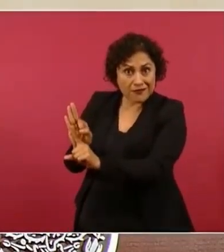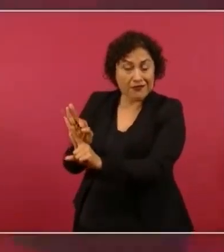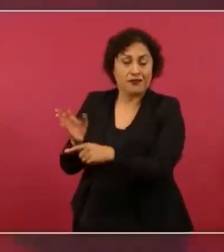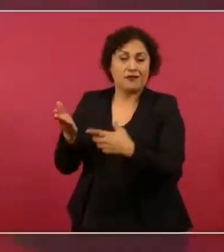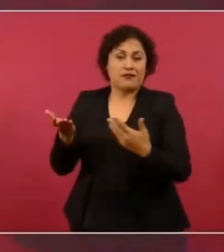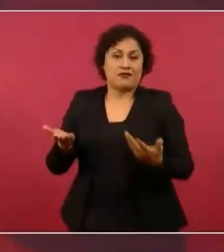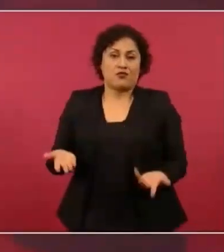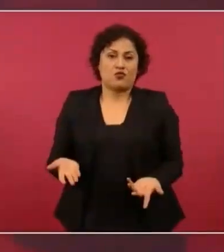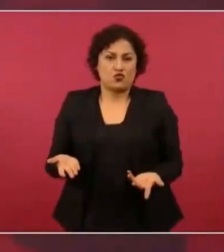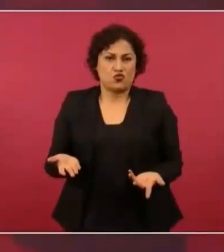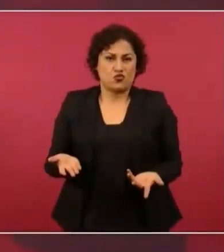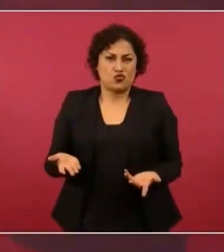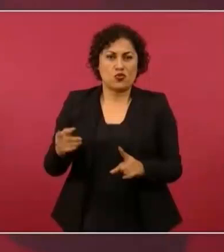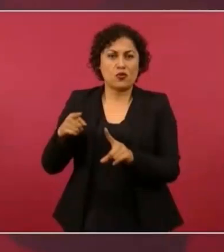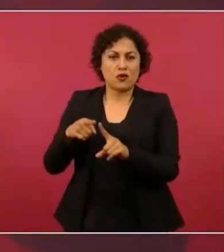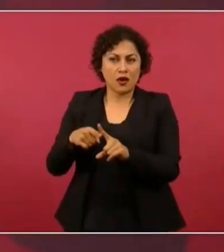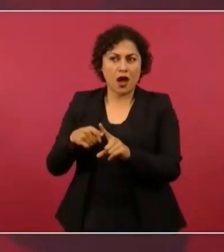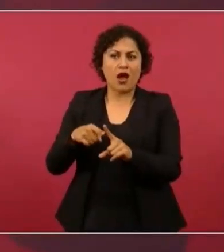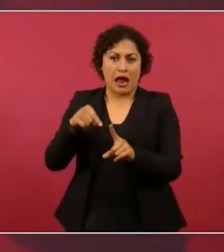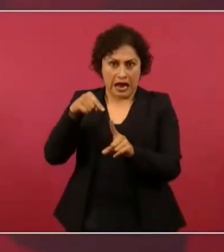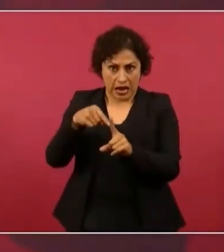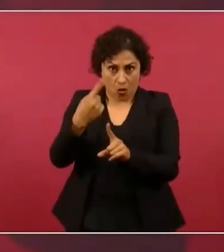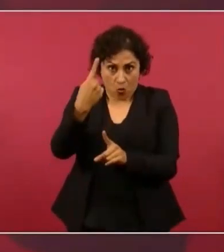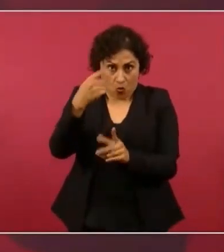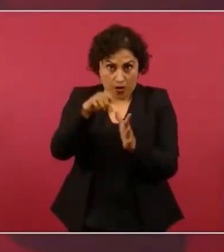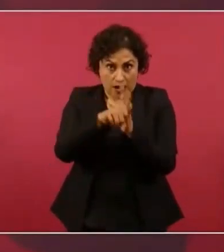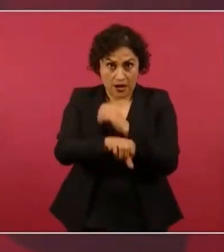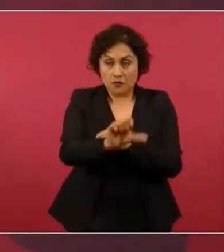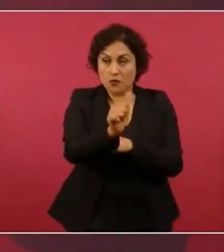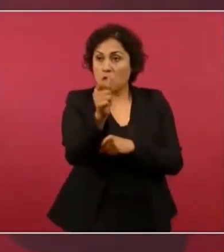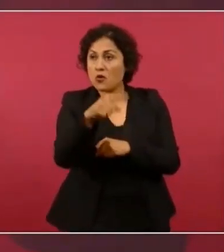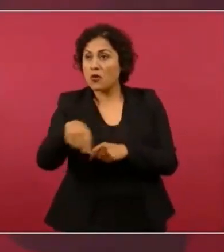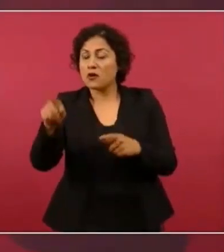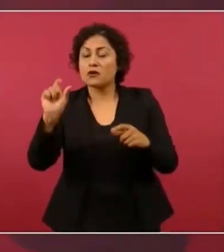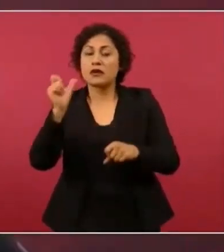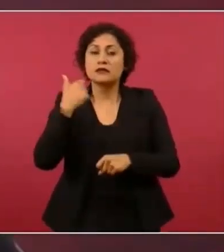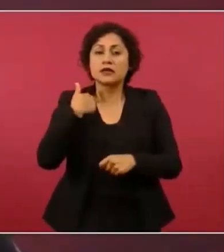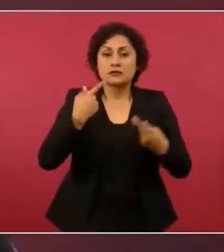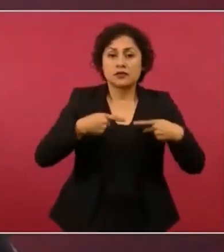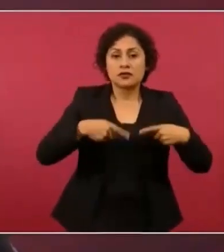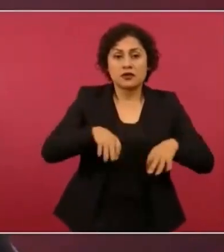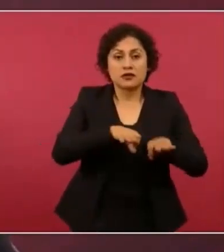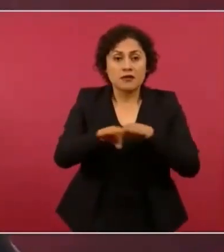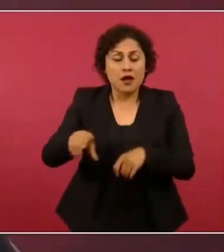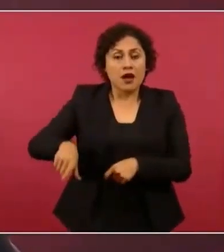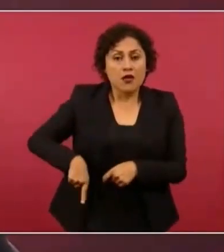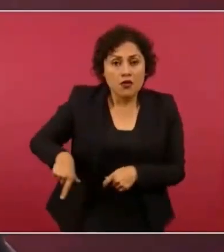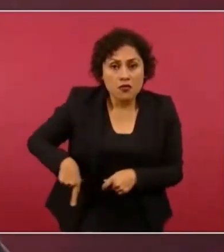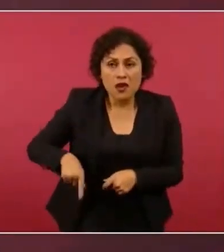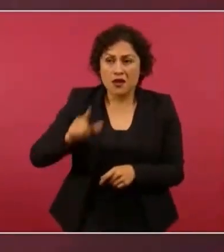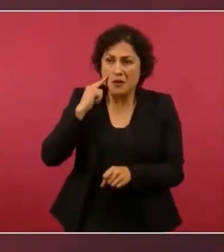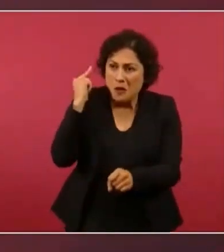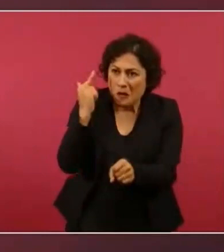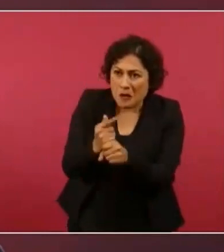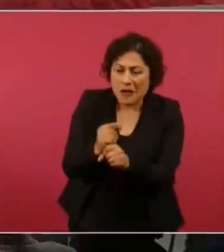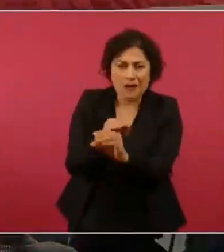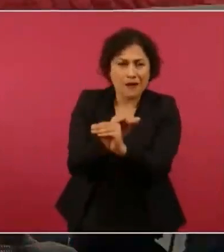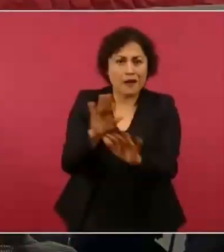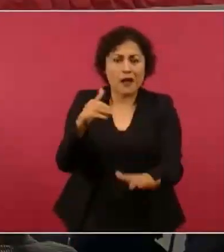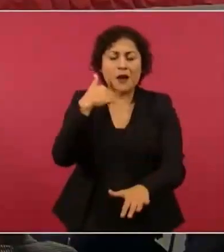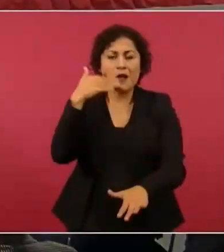ex servidores públicos, etcétera. Todo ese tipo de cosas que hemos tenido. Entonces,